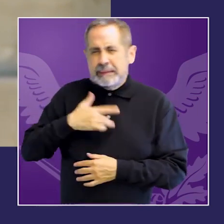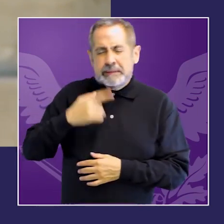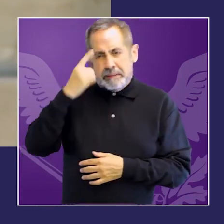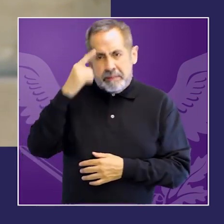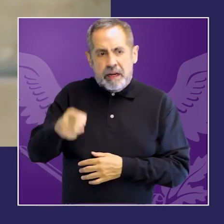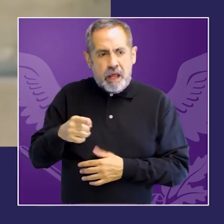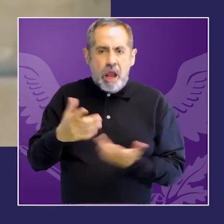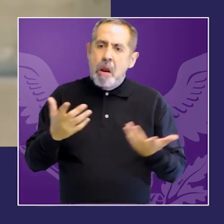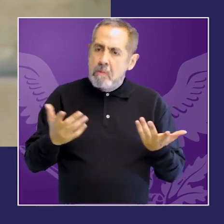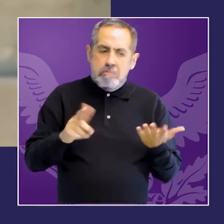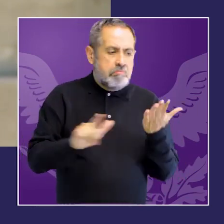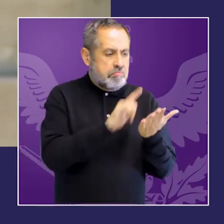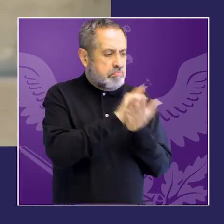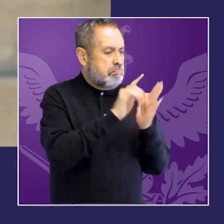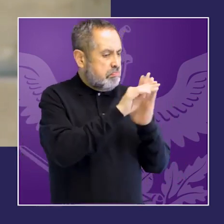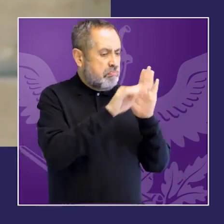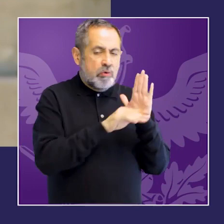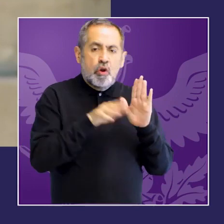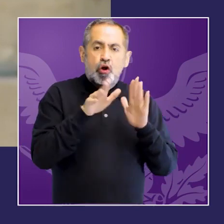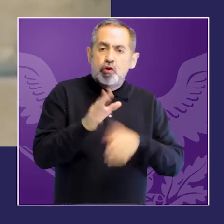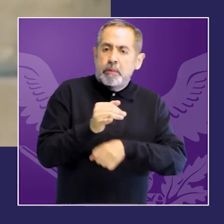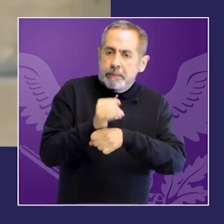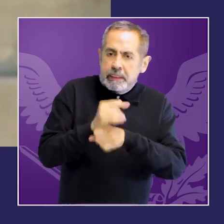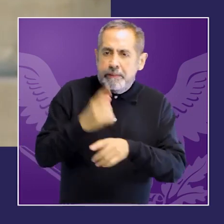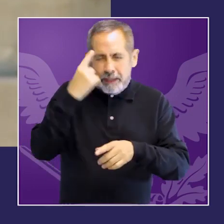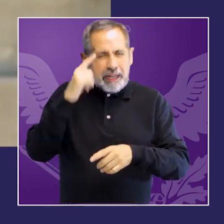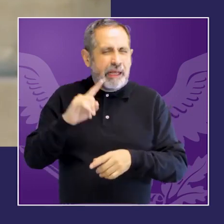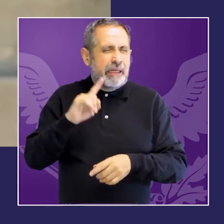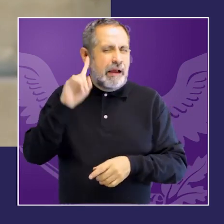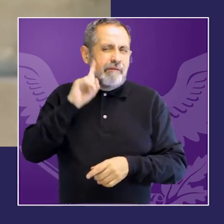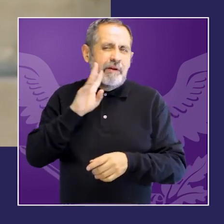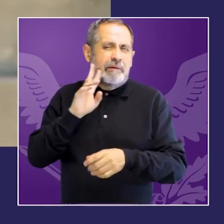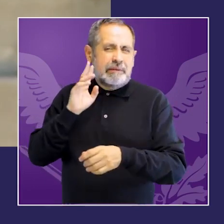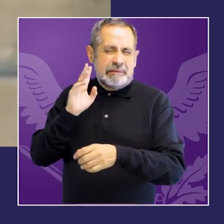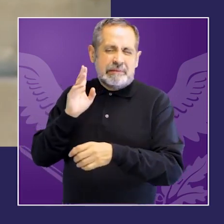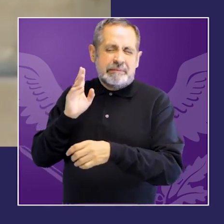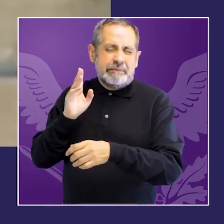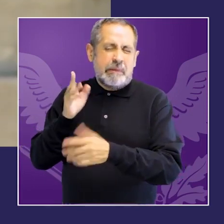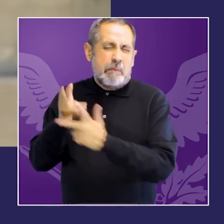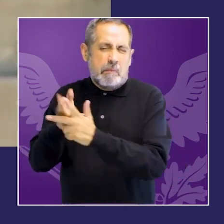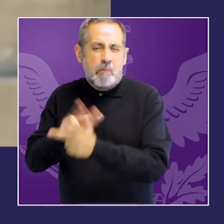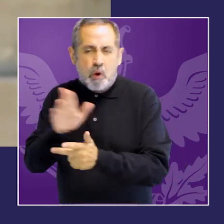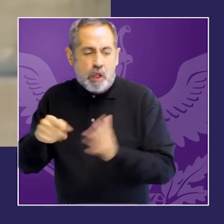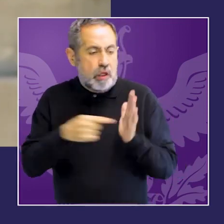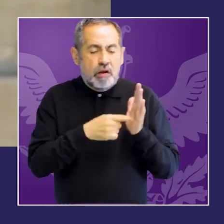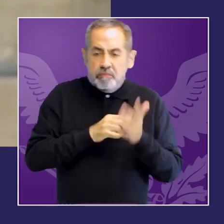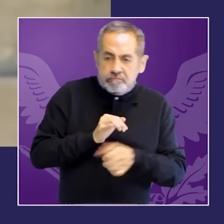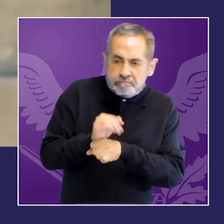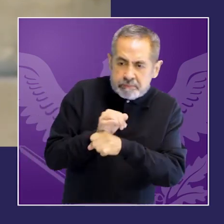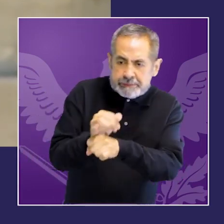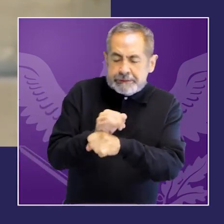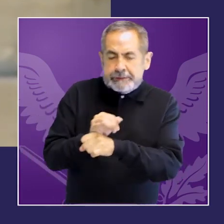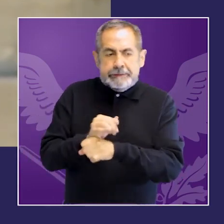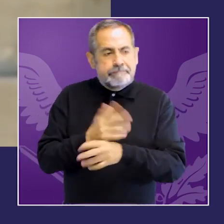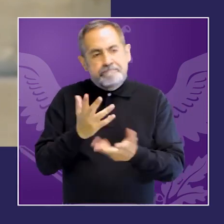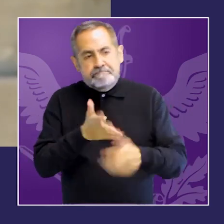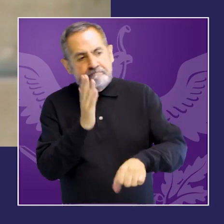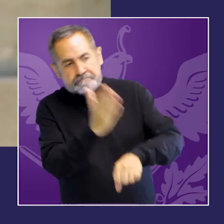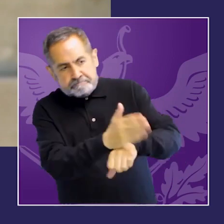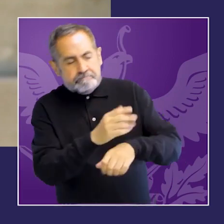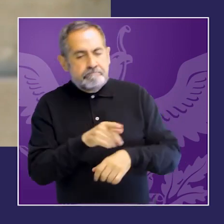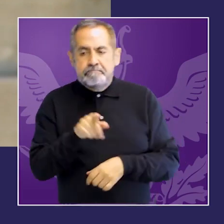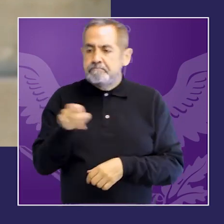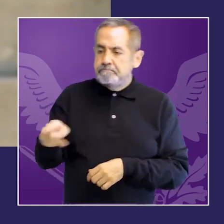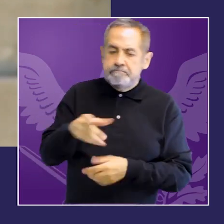cuáles sean las limitaciones y los desafíos del tipo penal, específicamente en cuatro países de la región, Argentina, Bolivia,